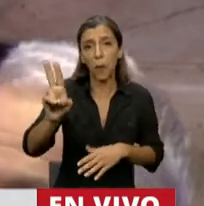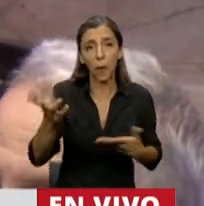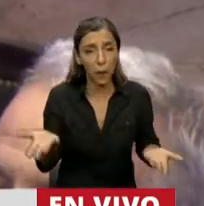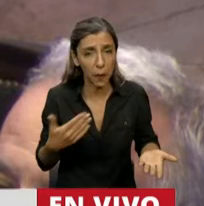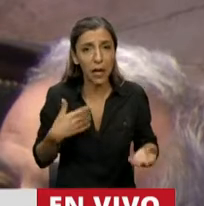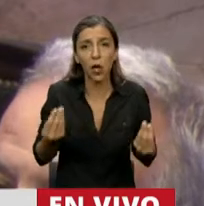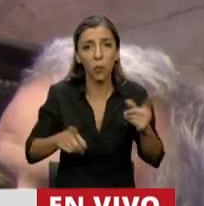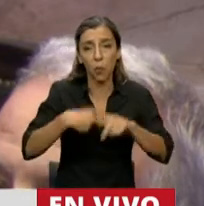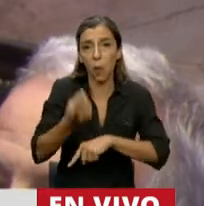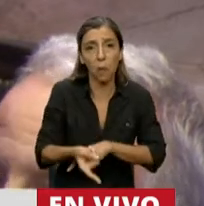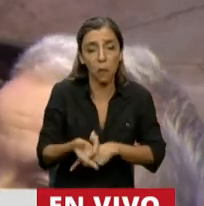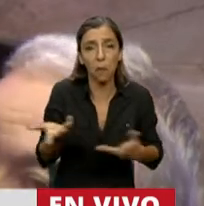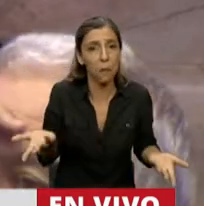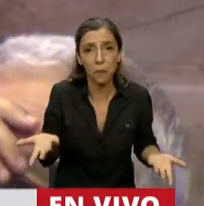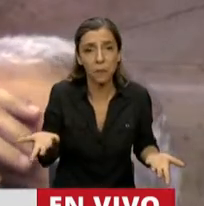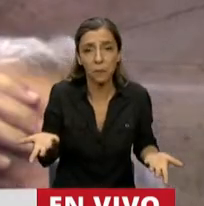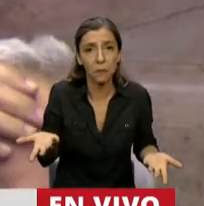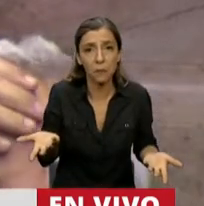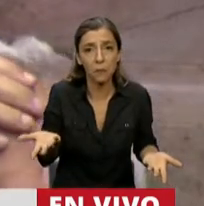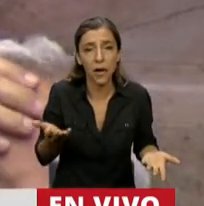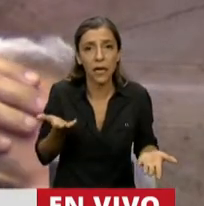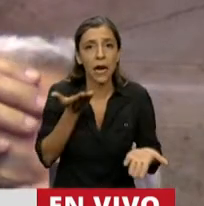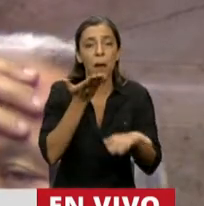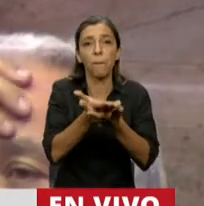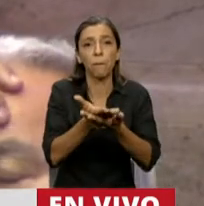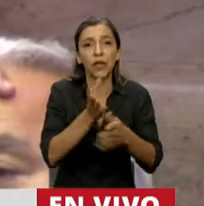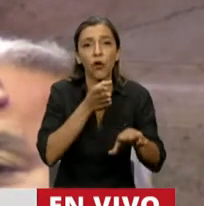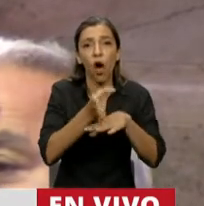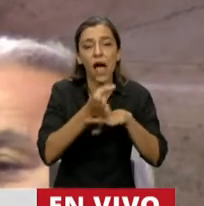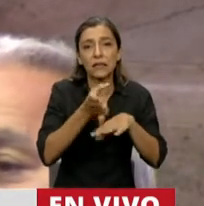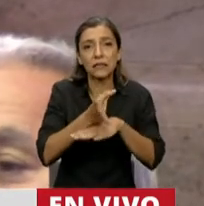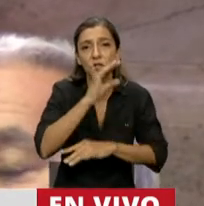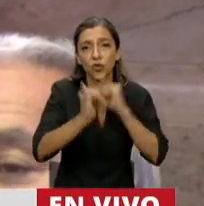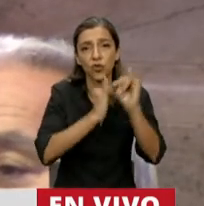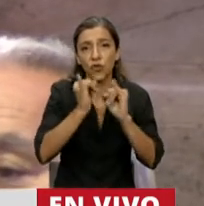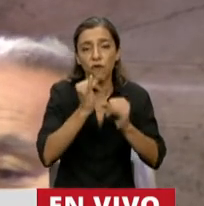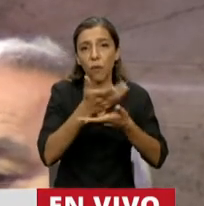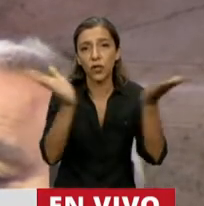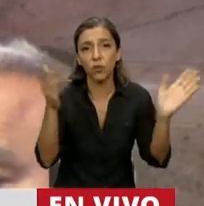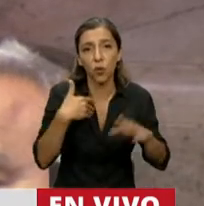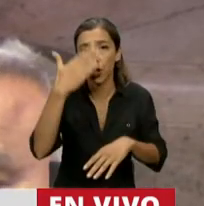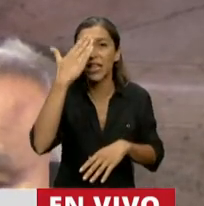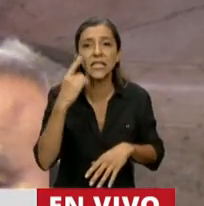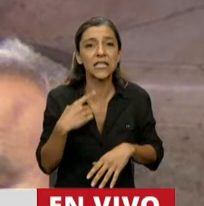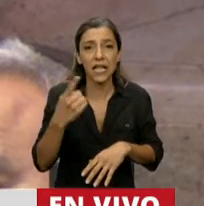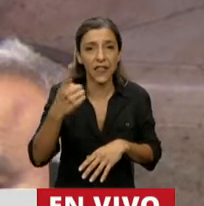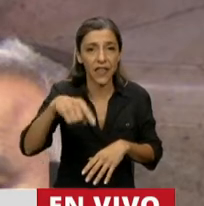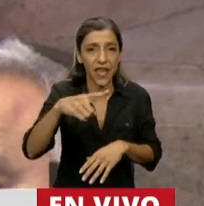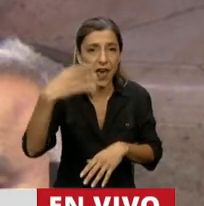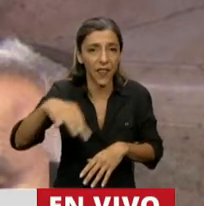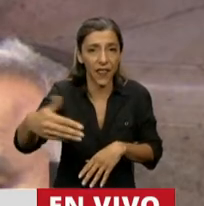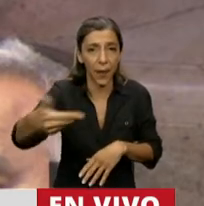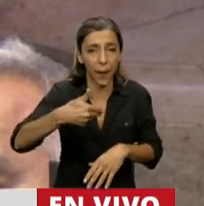mañana meto un pedido de acceso a la información pública y en 15 días me tienen que dar esa información.